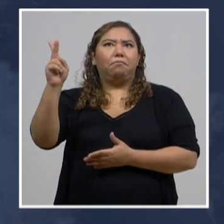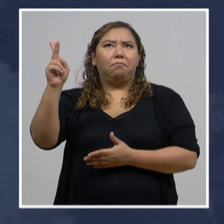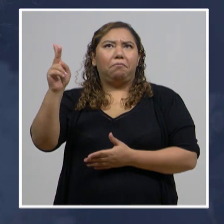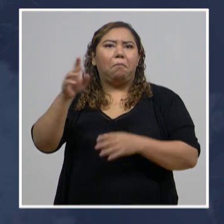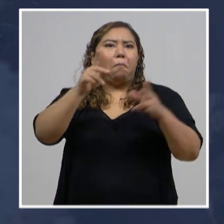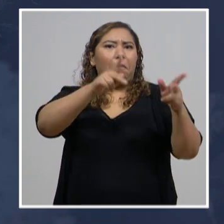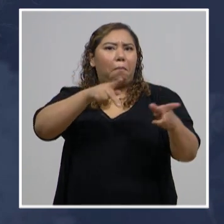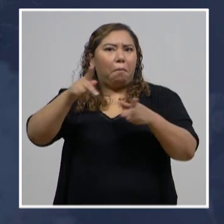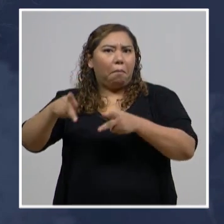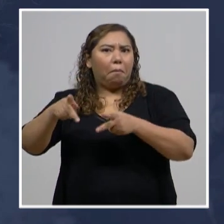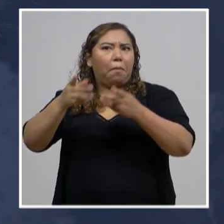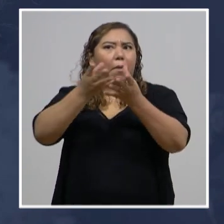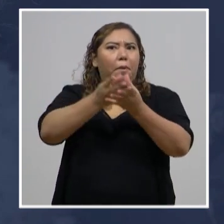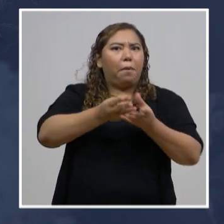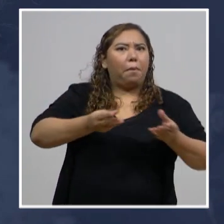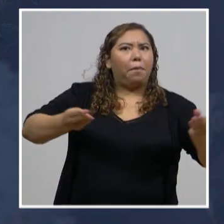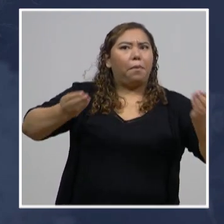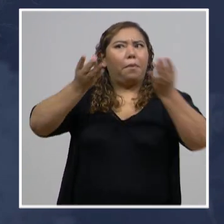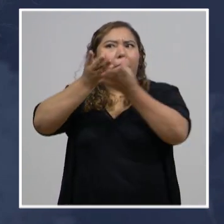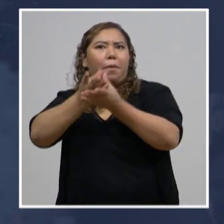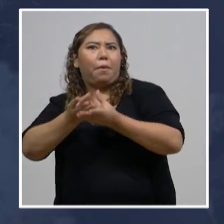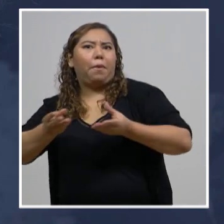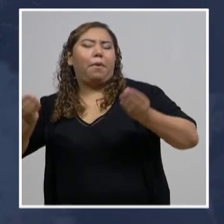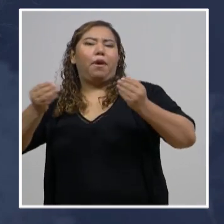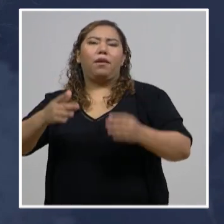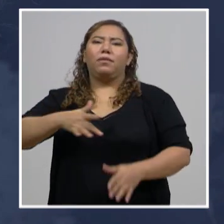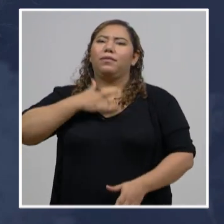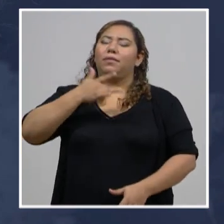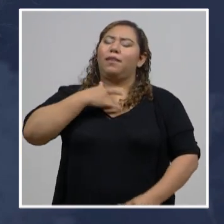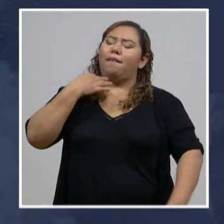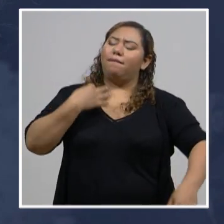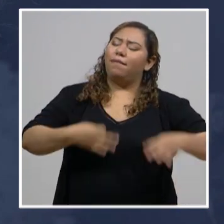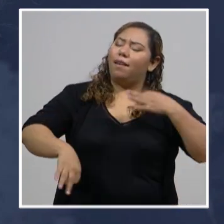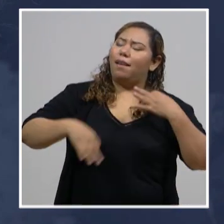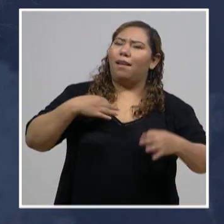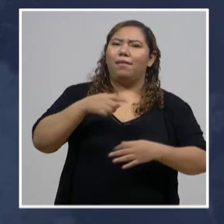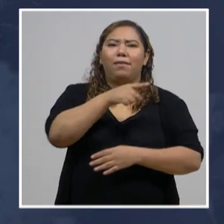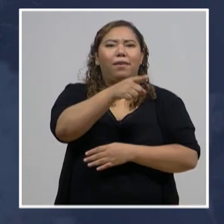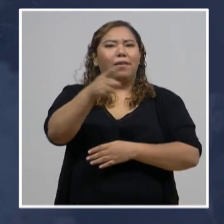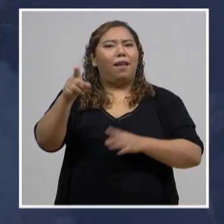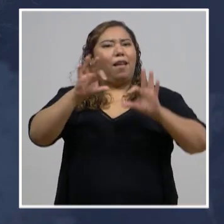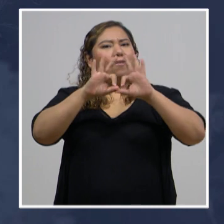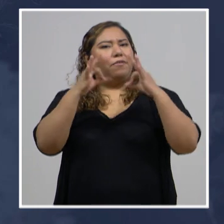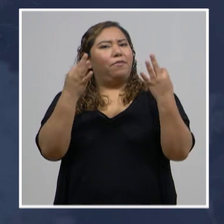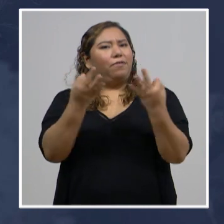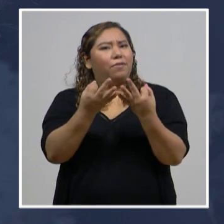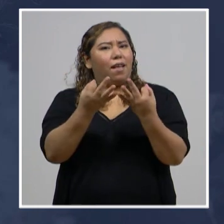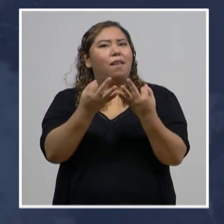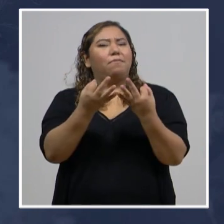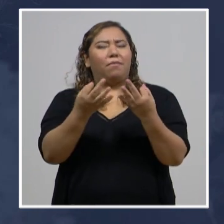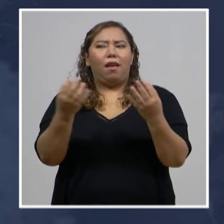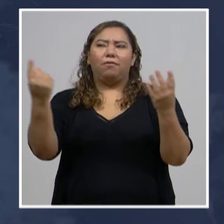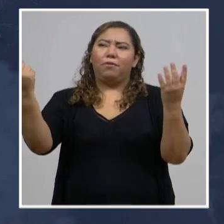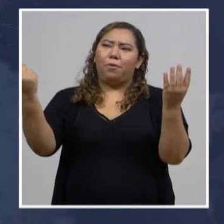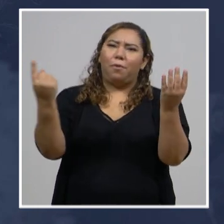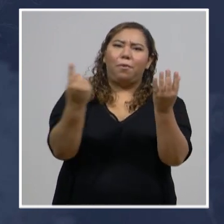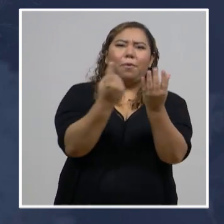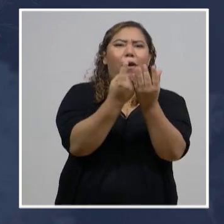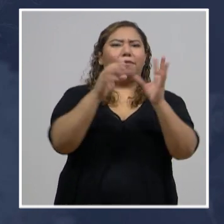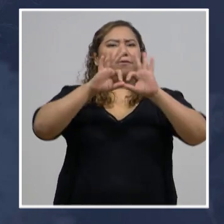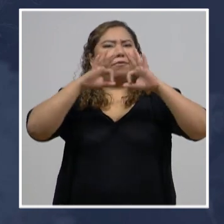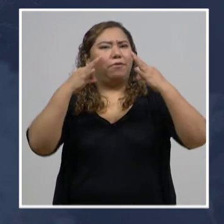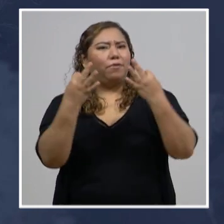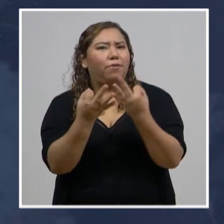pacientes recuperados. Nos alegra mucho porque son familias que pueden reunirse ya con sus parientes